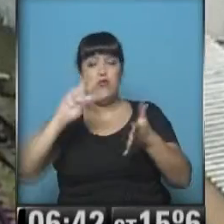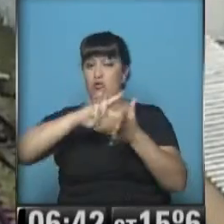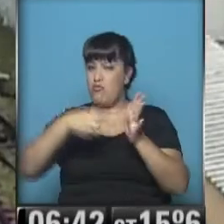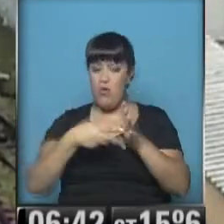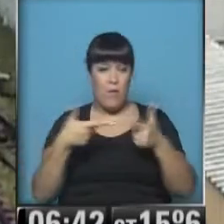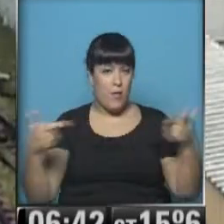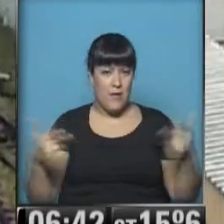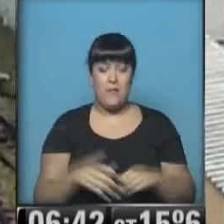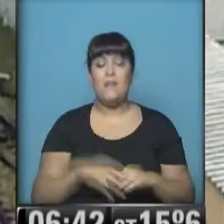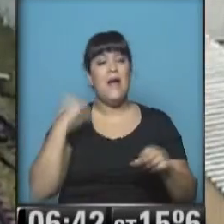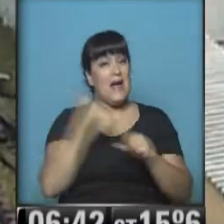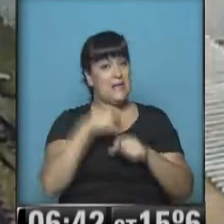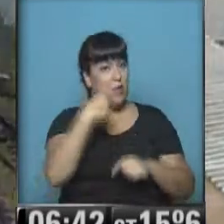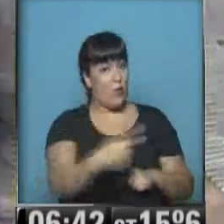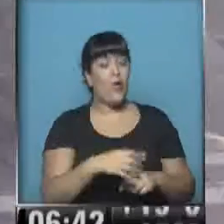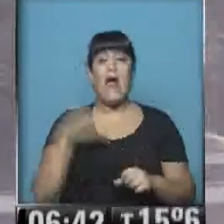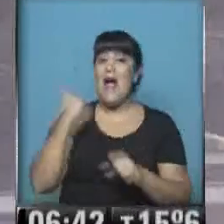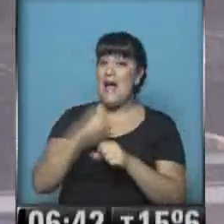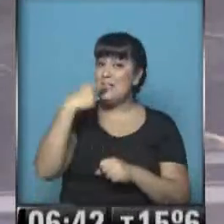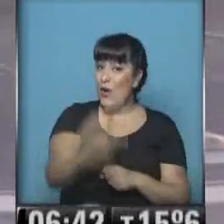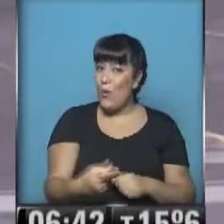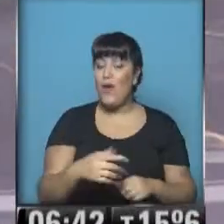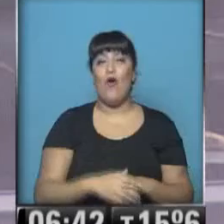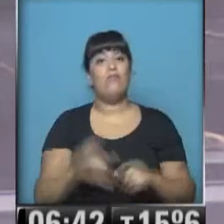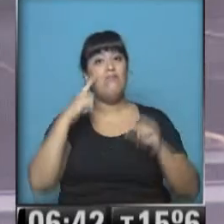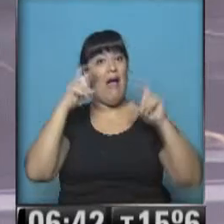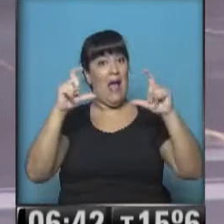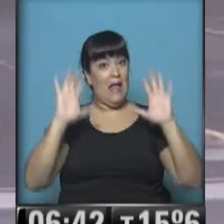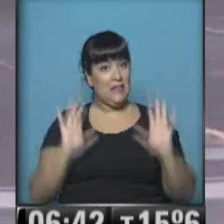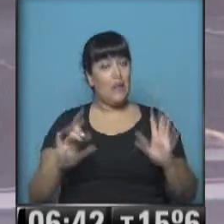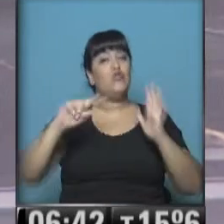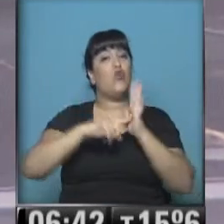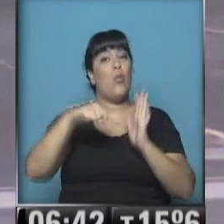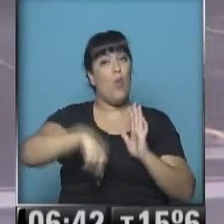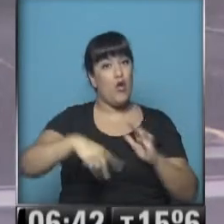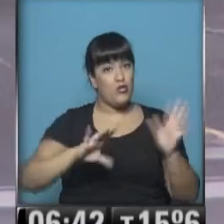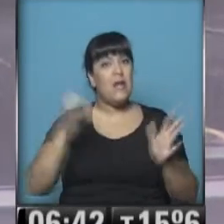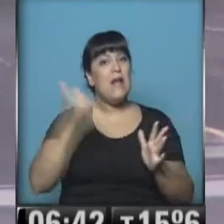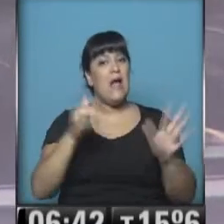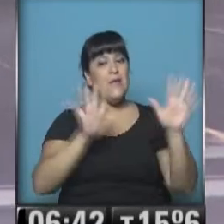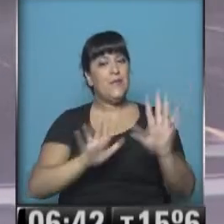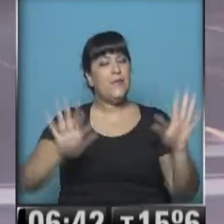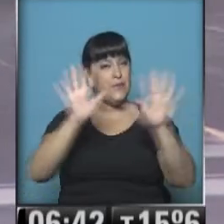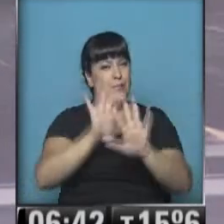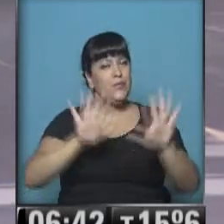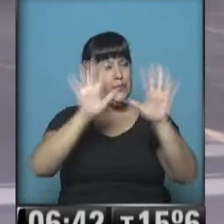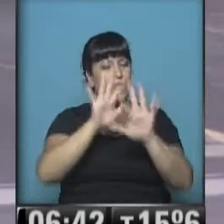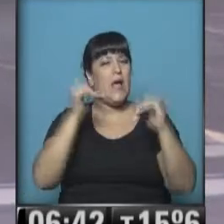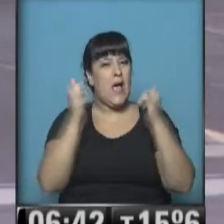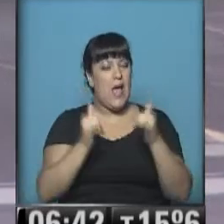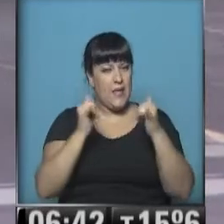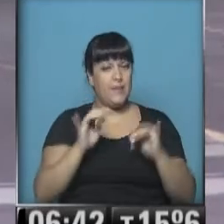cronograma. Hasta luego. Hasta luego, hasta luego. Hugo, atentos en el Gran Buenos Aires. Que hay nieblas reduciendo mucho la